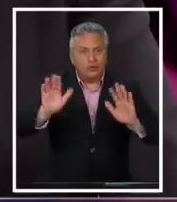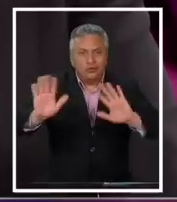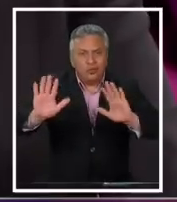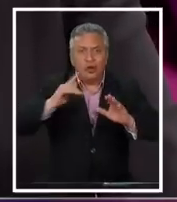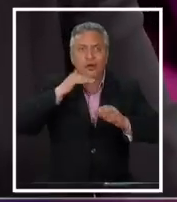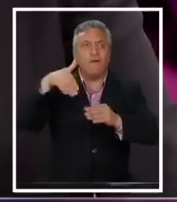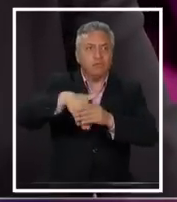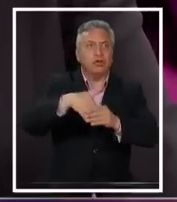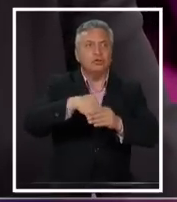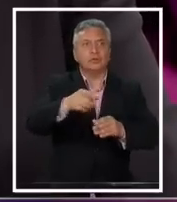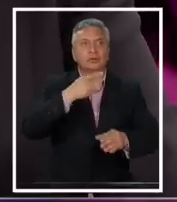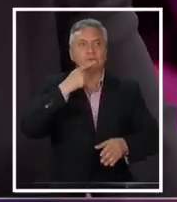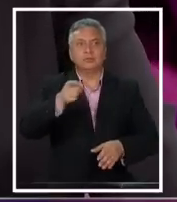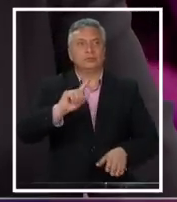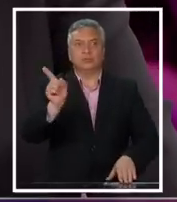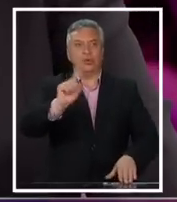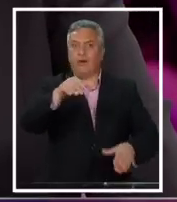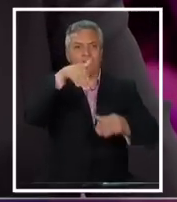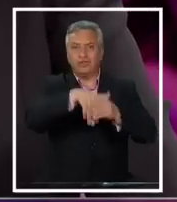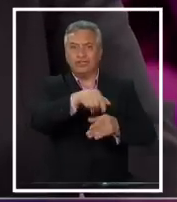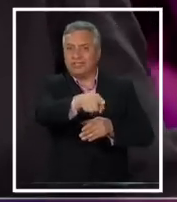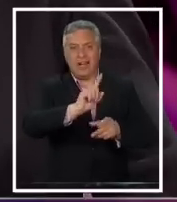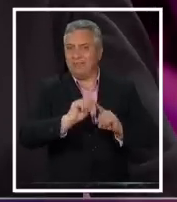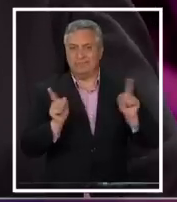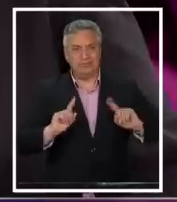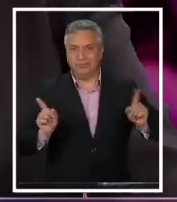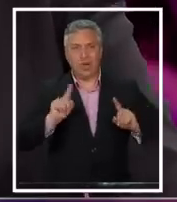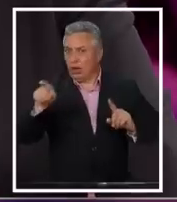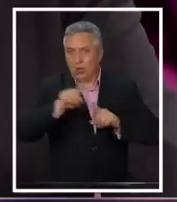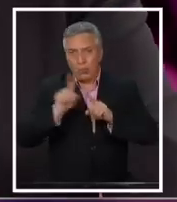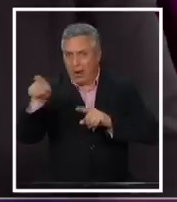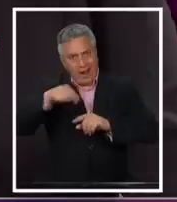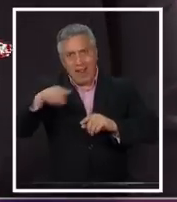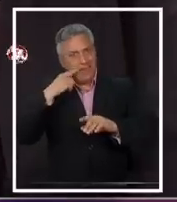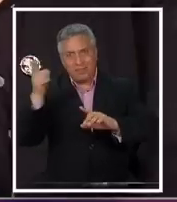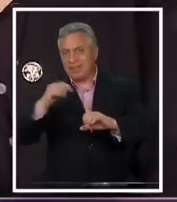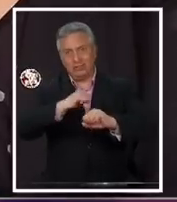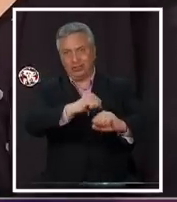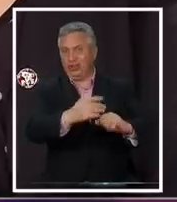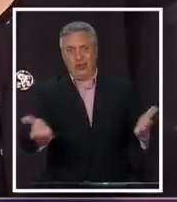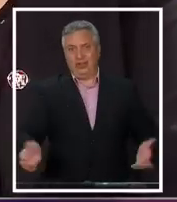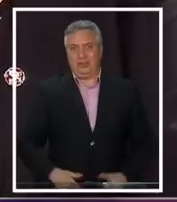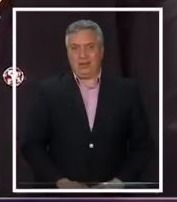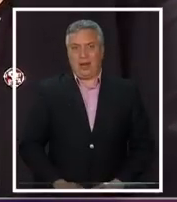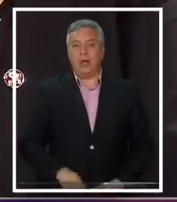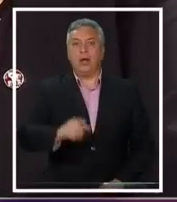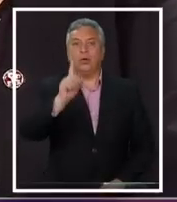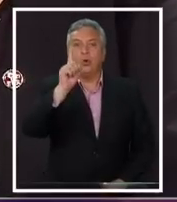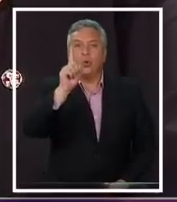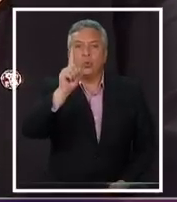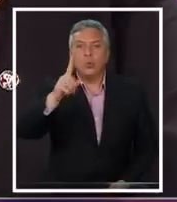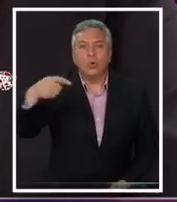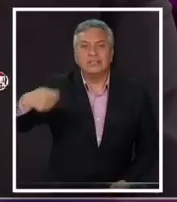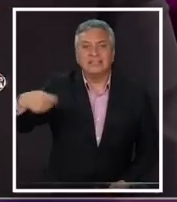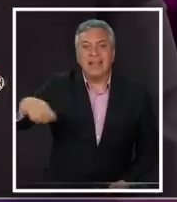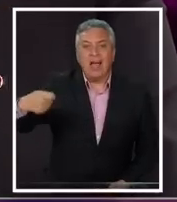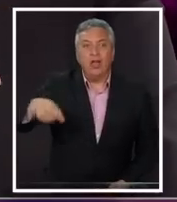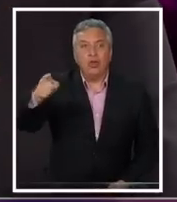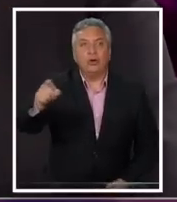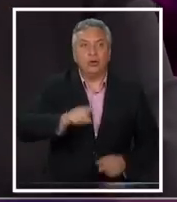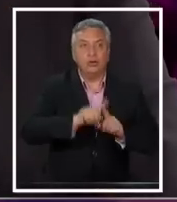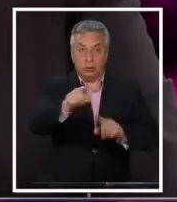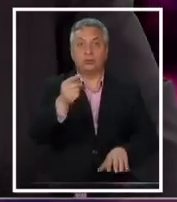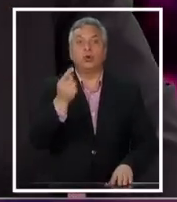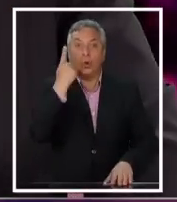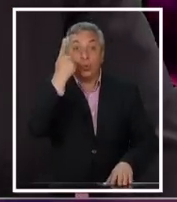diputados republicanos no van a votar ese proyecto y van a estar en contra. Hay un senador en el Senado Republicano. Y 12